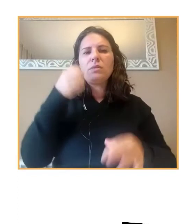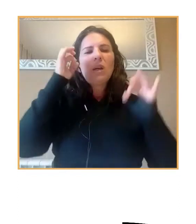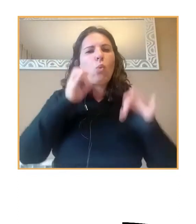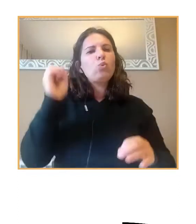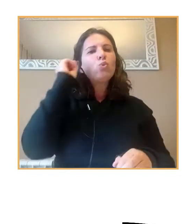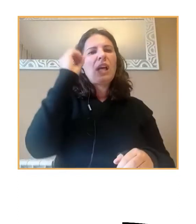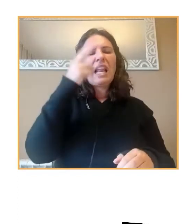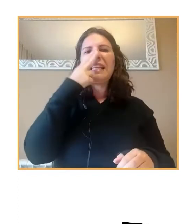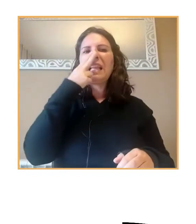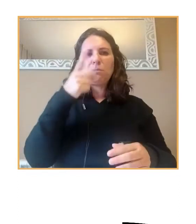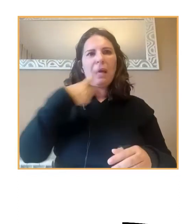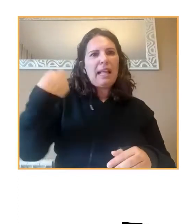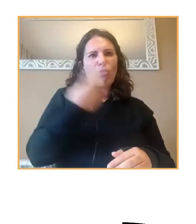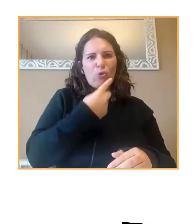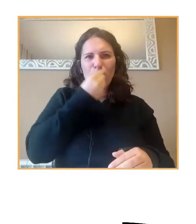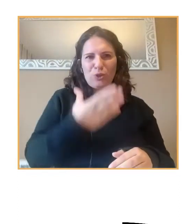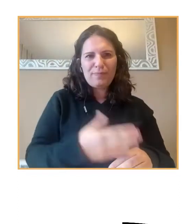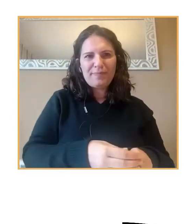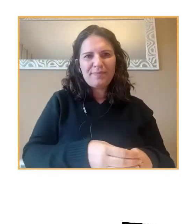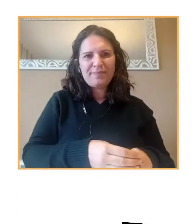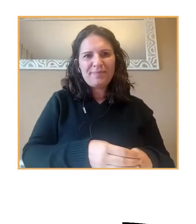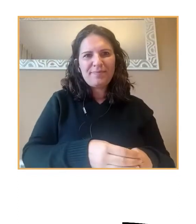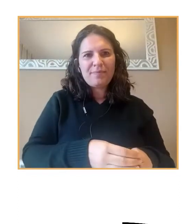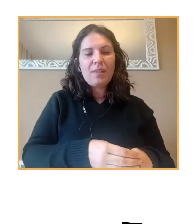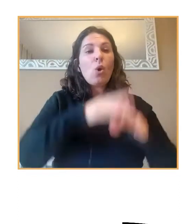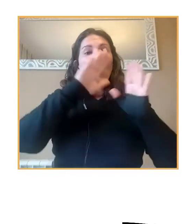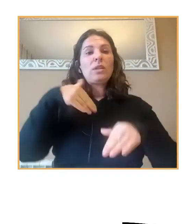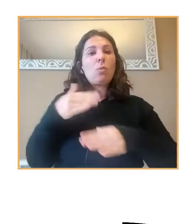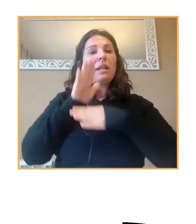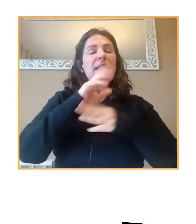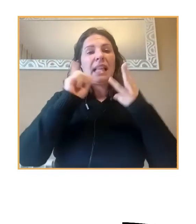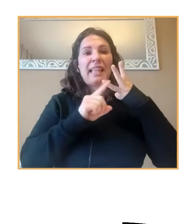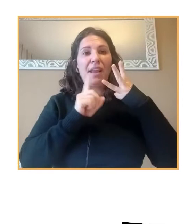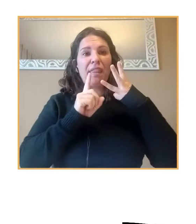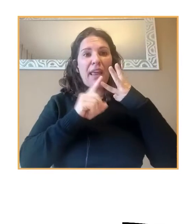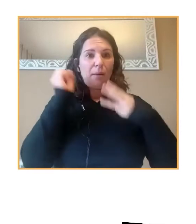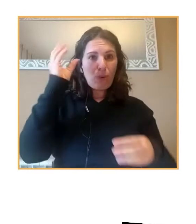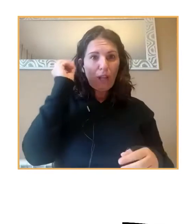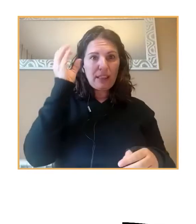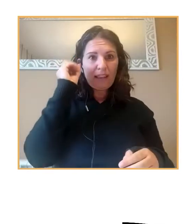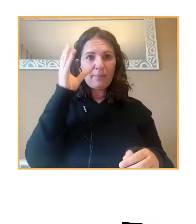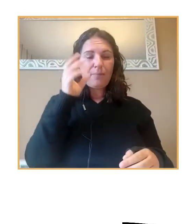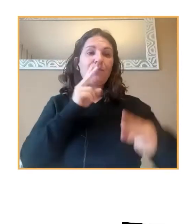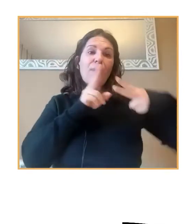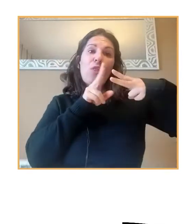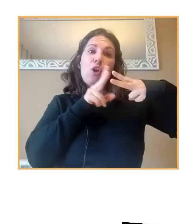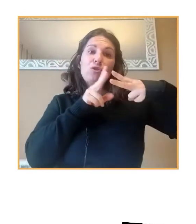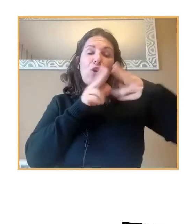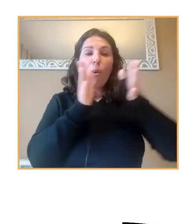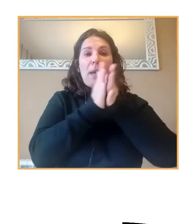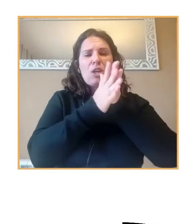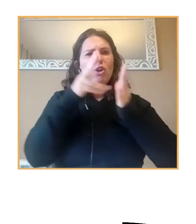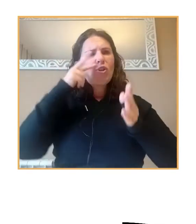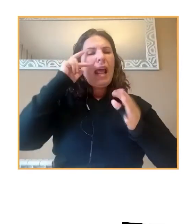de gran interés para todos. Y por último, me gustaría presentar al tercero de las personas, que mientras que los dos primeros compañeros son